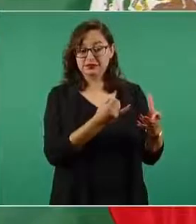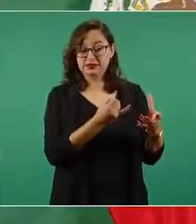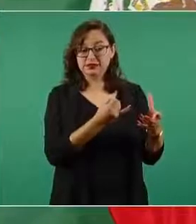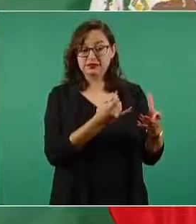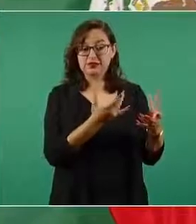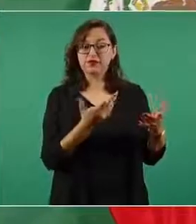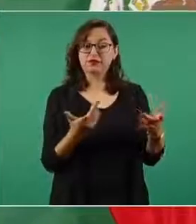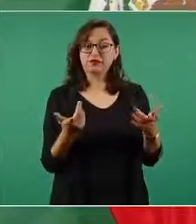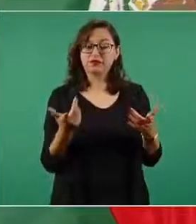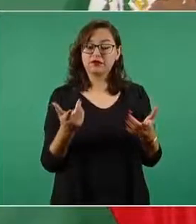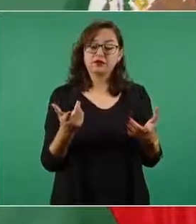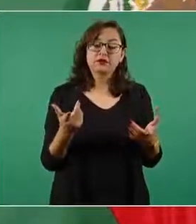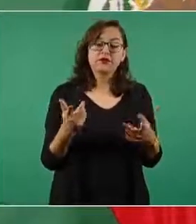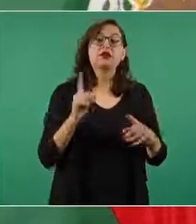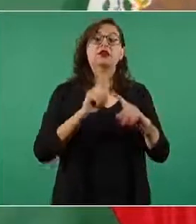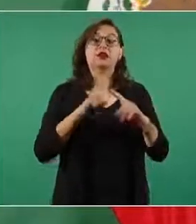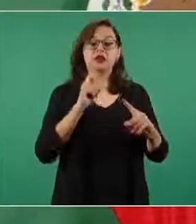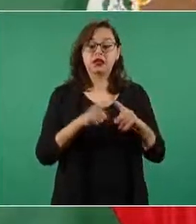gobernantes,